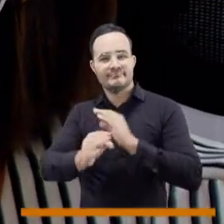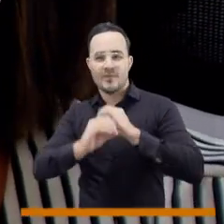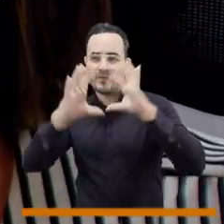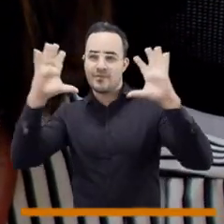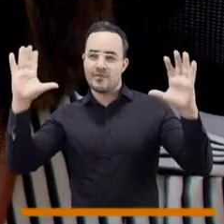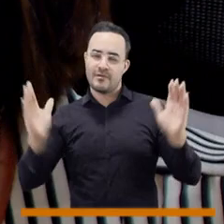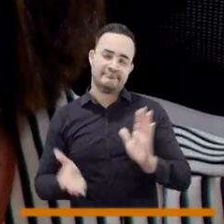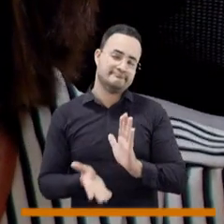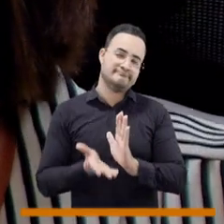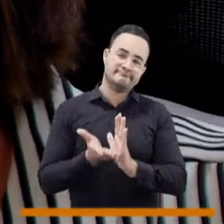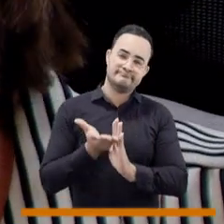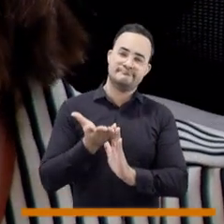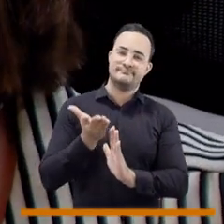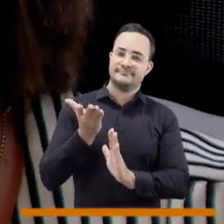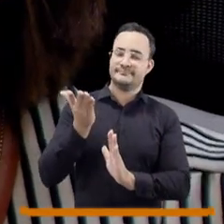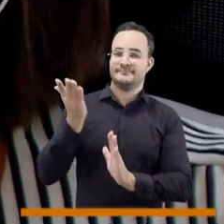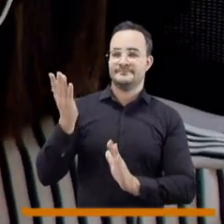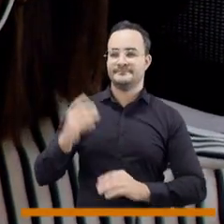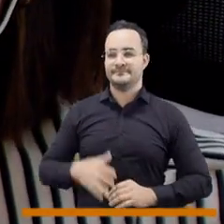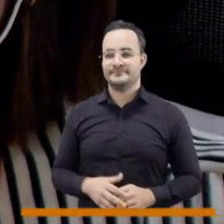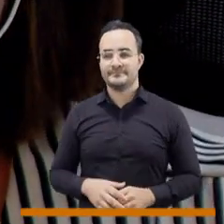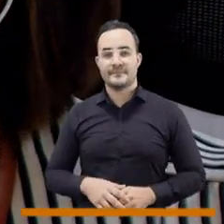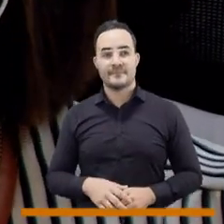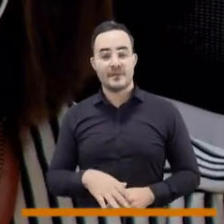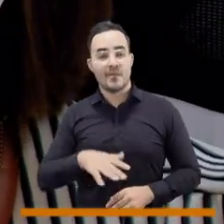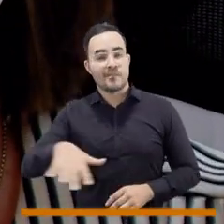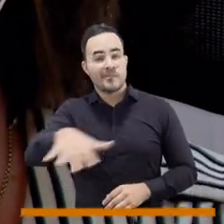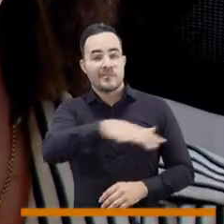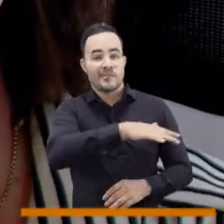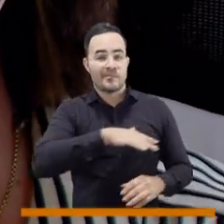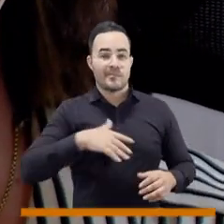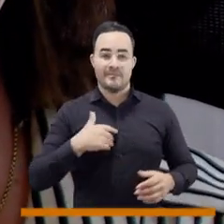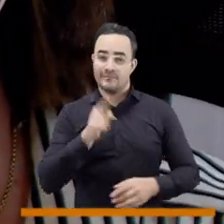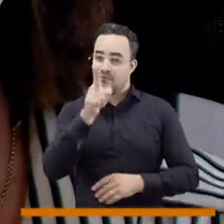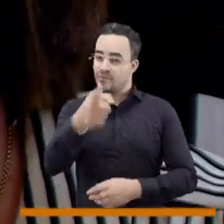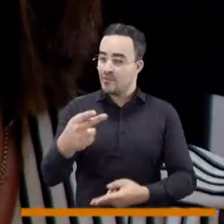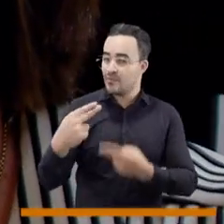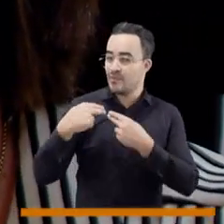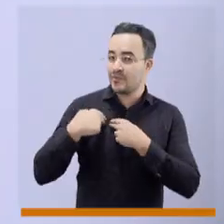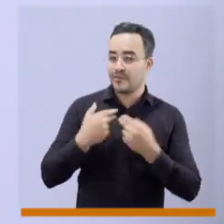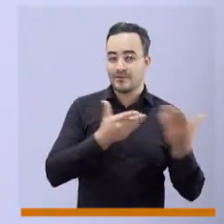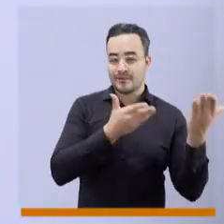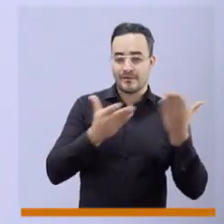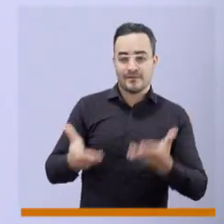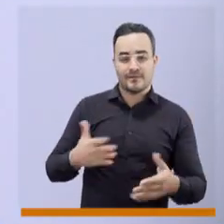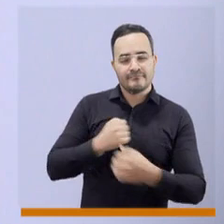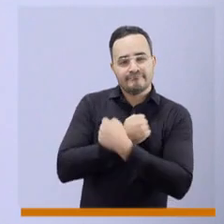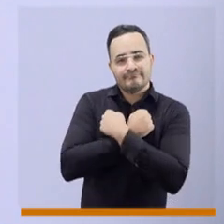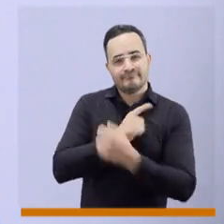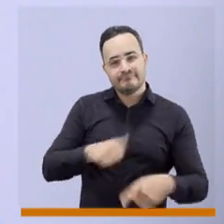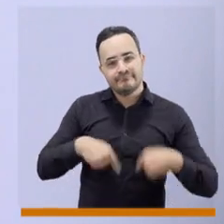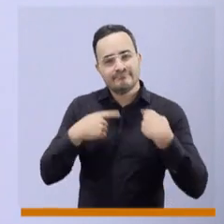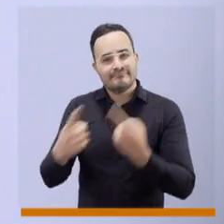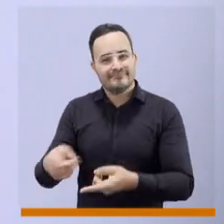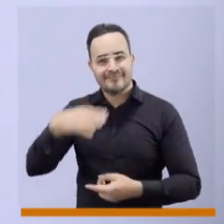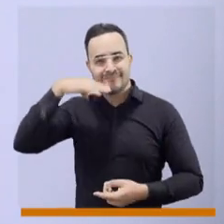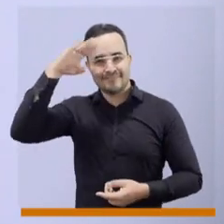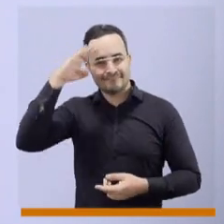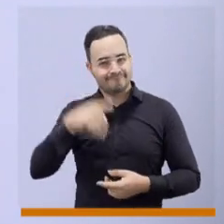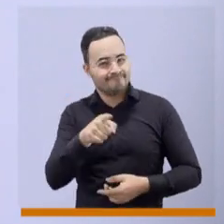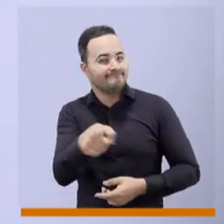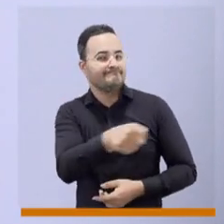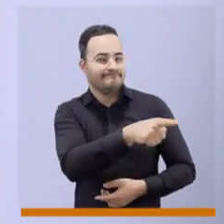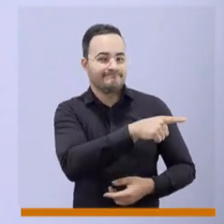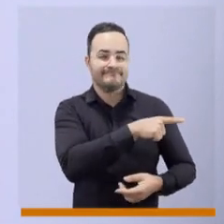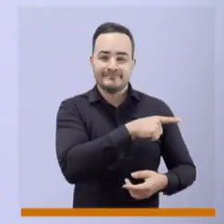creen Antioquia, nuestro futuro será mejor. Depende también de ti,